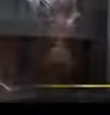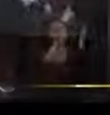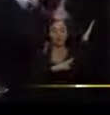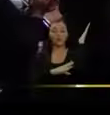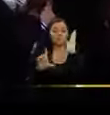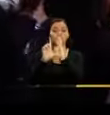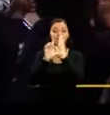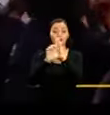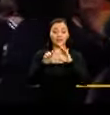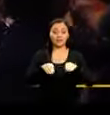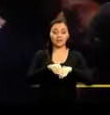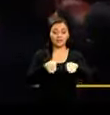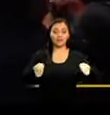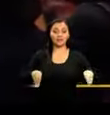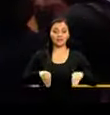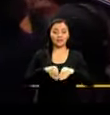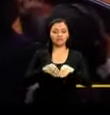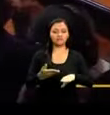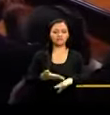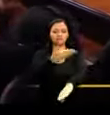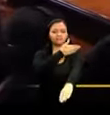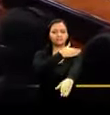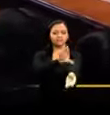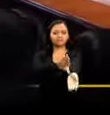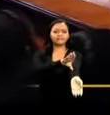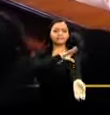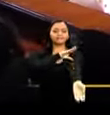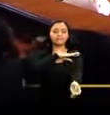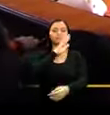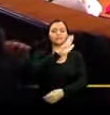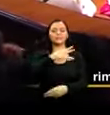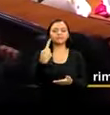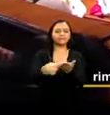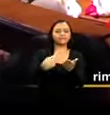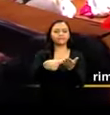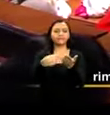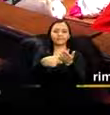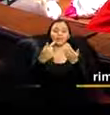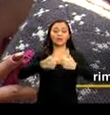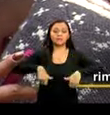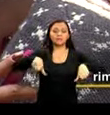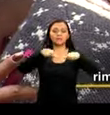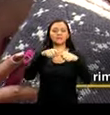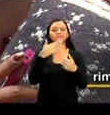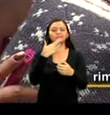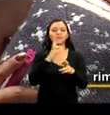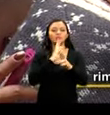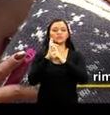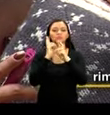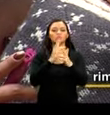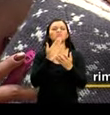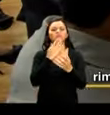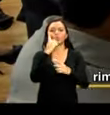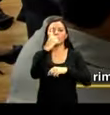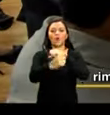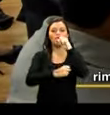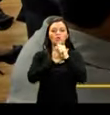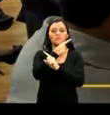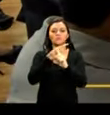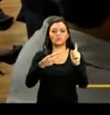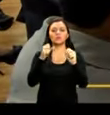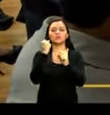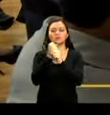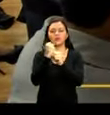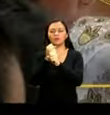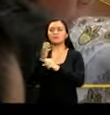El proyecto de Ley de Tierras Rurales y Territorios Ancestrales, que se debate en el Pleno de la Asamblea Nacional, es el resultado de un año y medio de